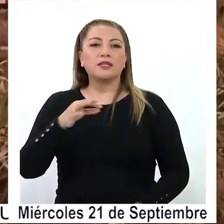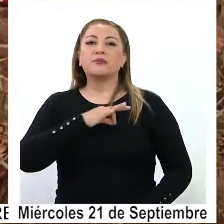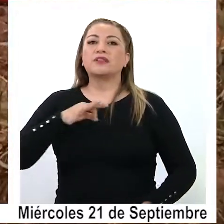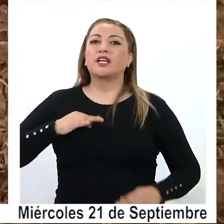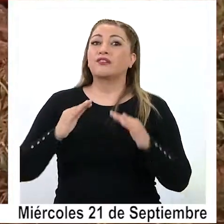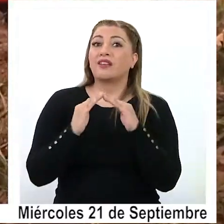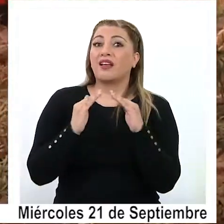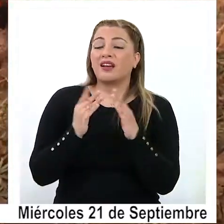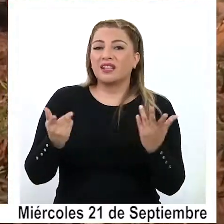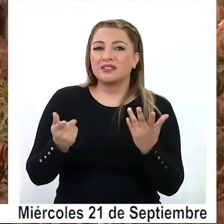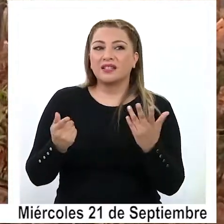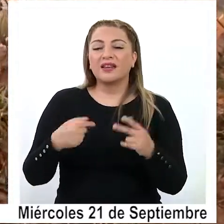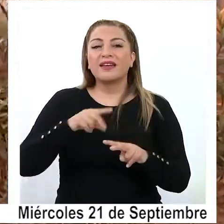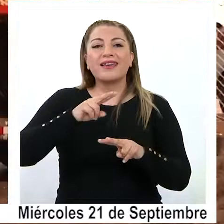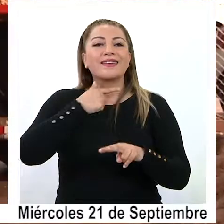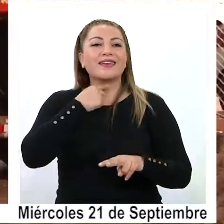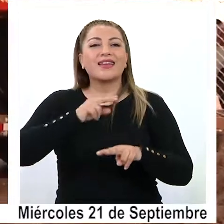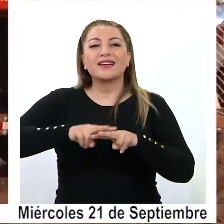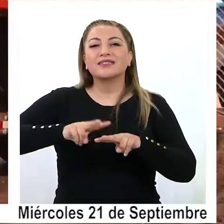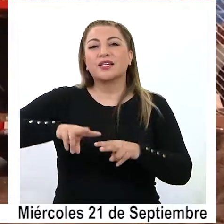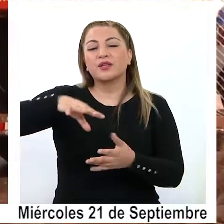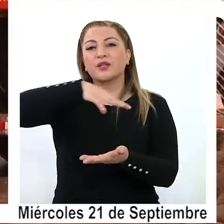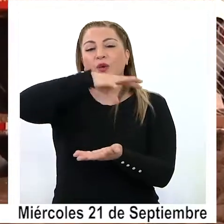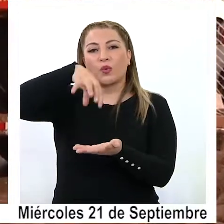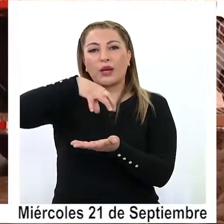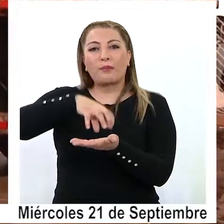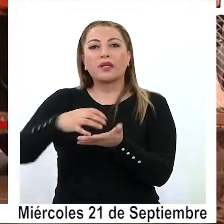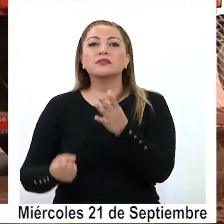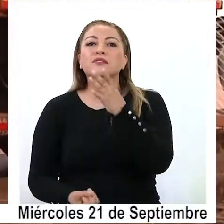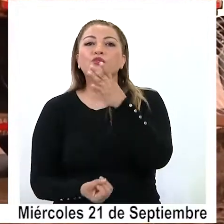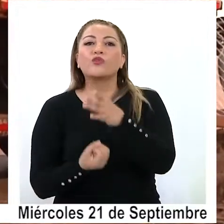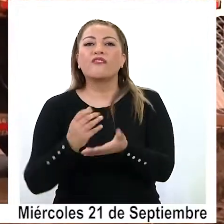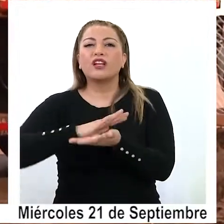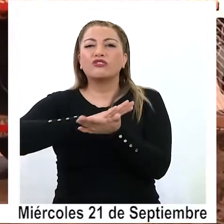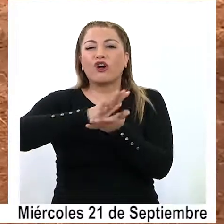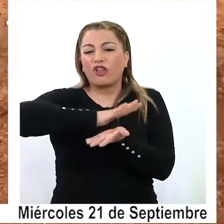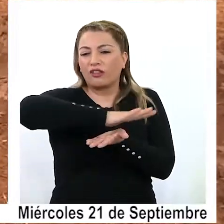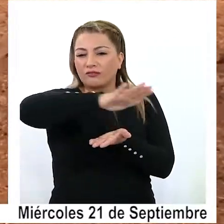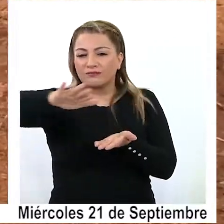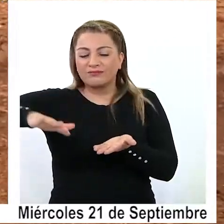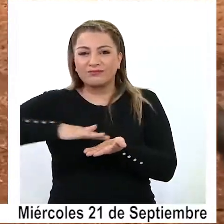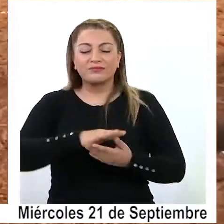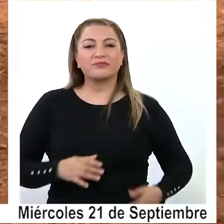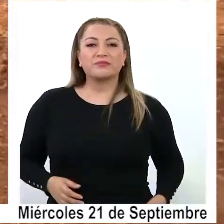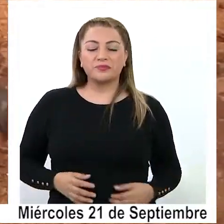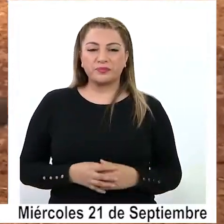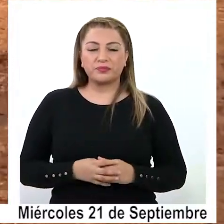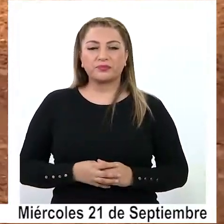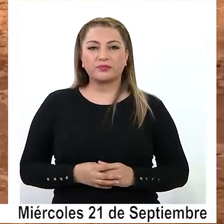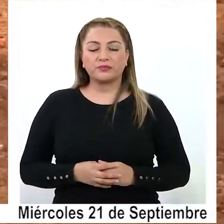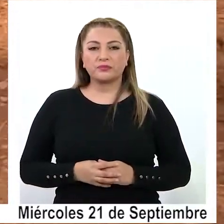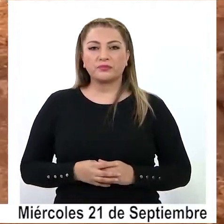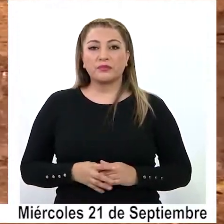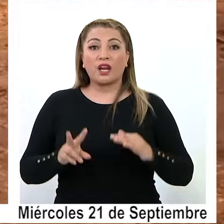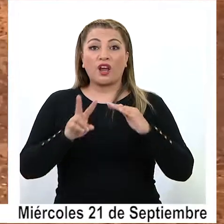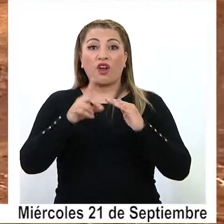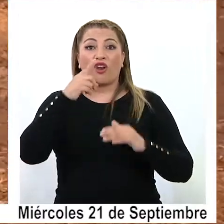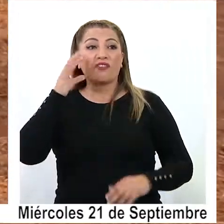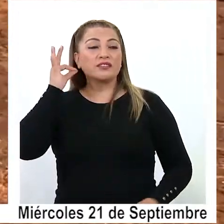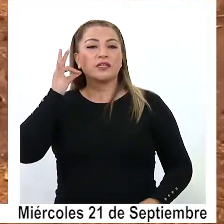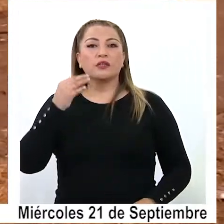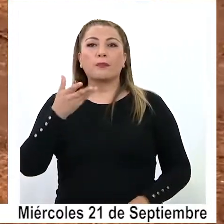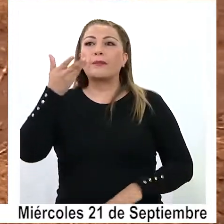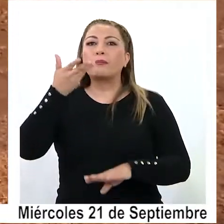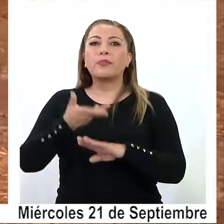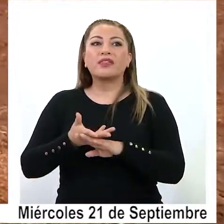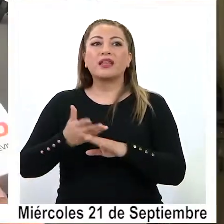implica una plaza totalmente nueva, dijo el alcalde. Los vecinos nos han pedido que nos saquemos la